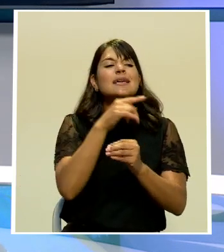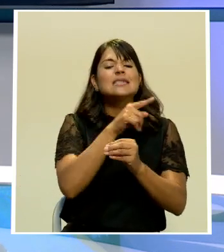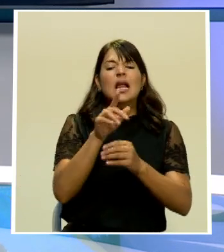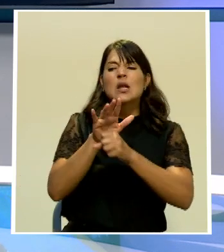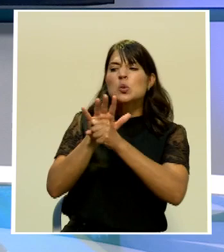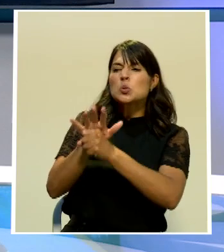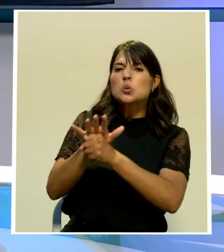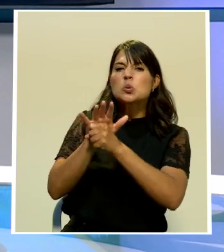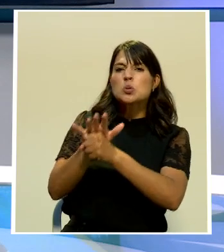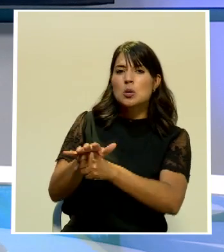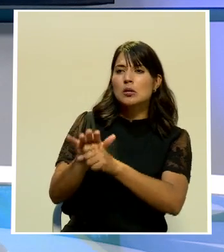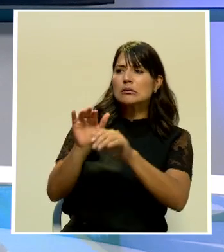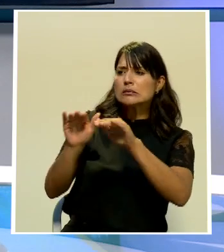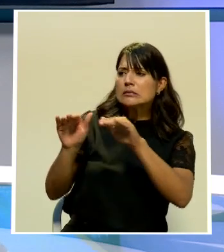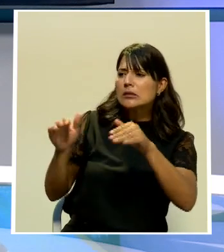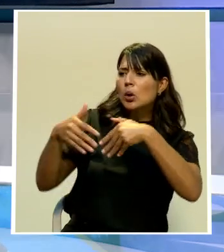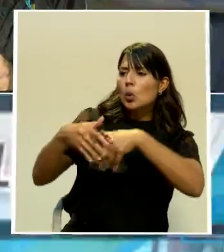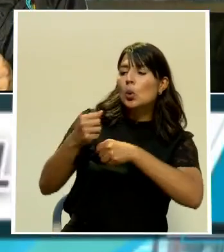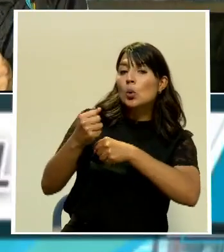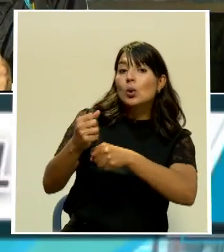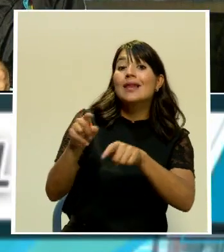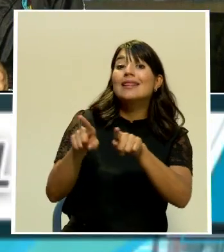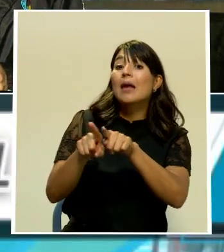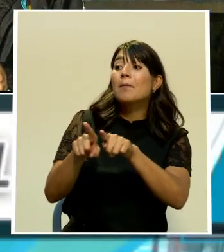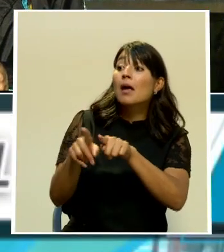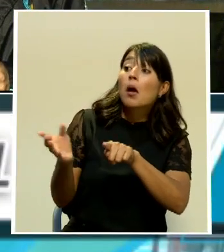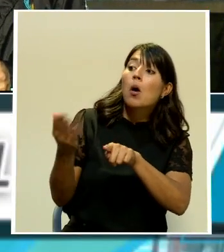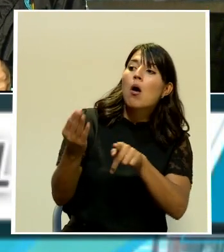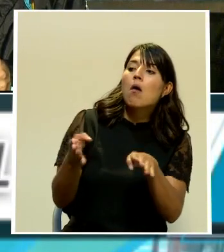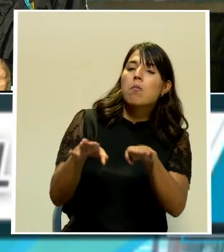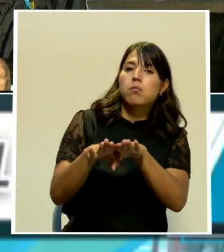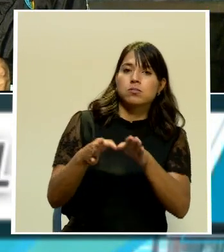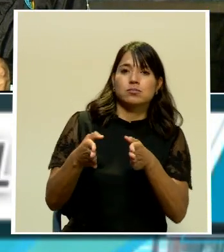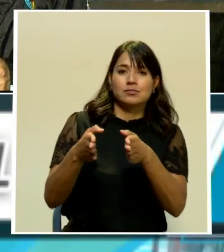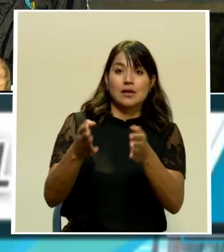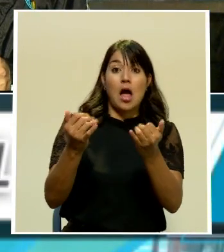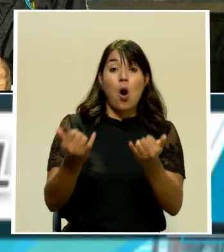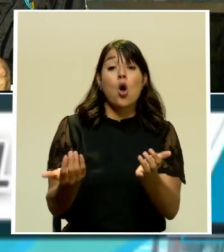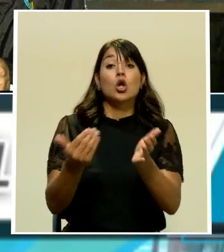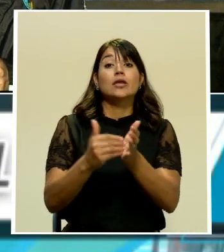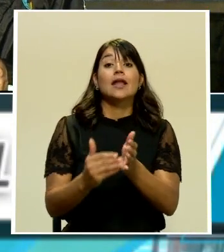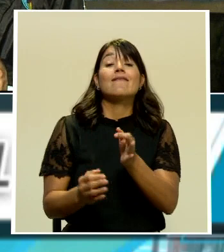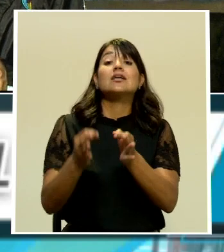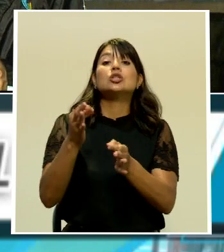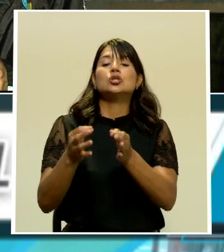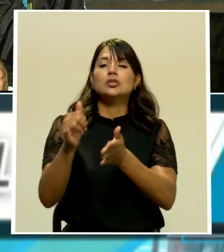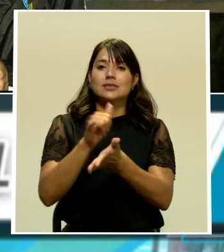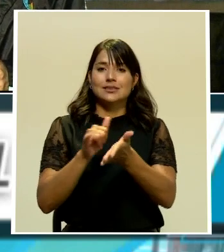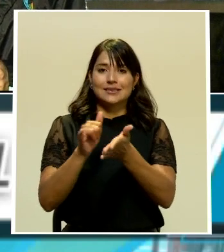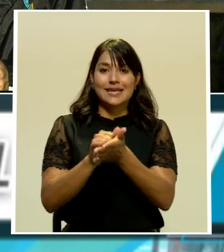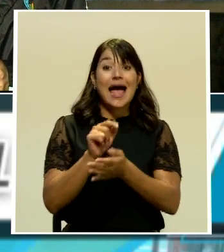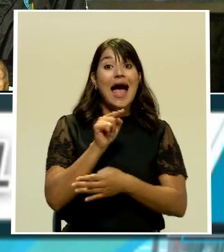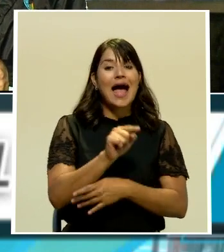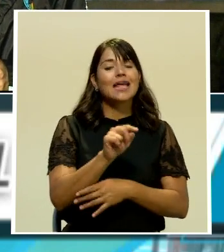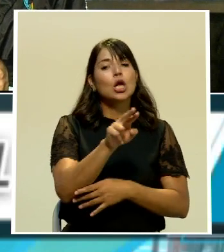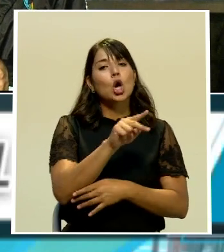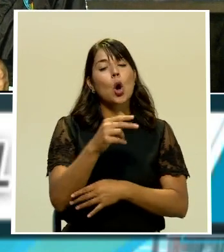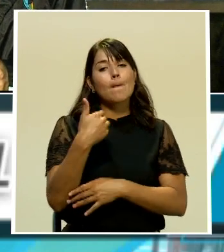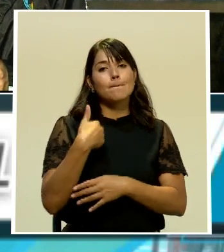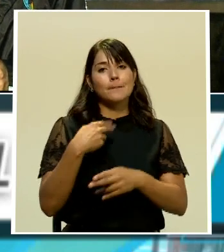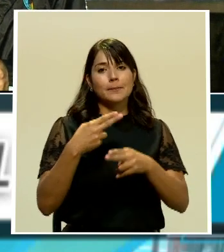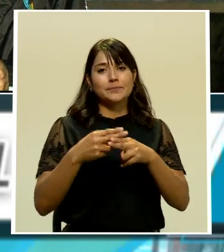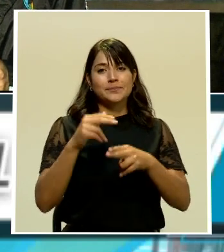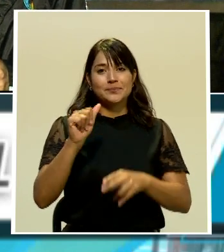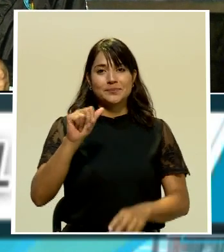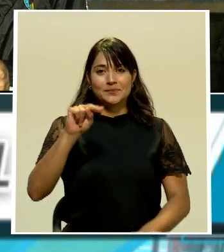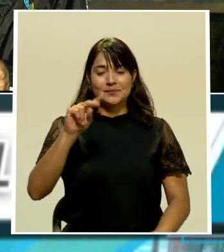de vía pública. Volvemos a los tribunales de San José en donde nuestro compañero Andrés Ortiz nos tiene más